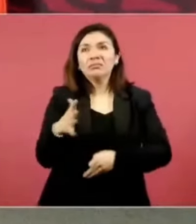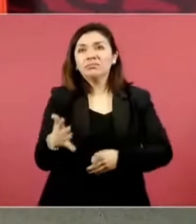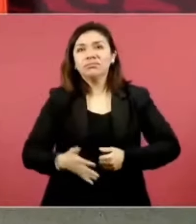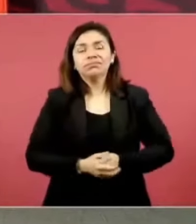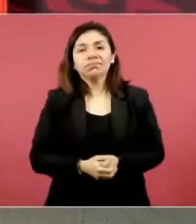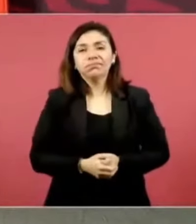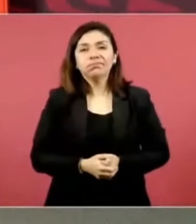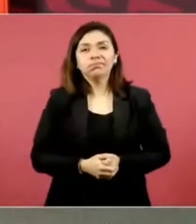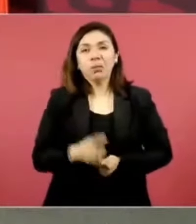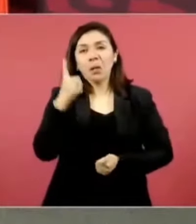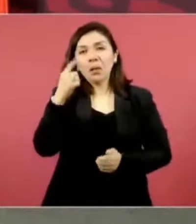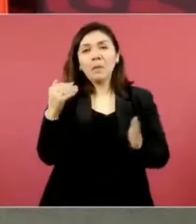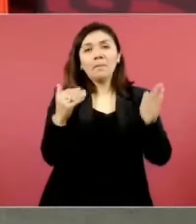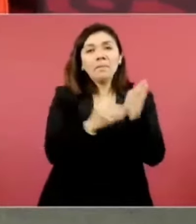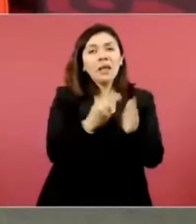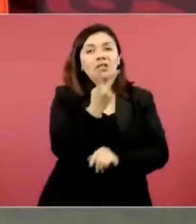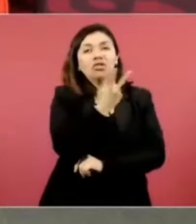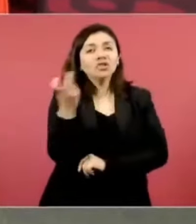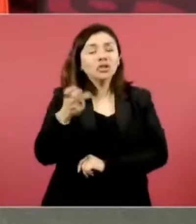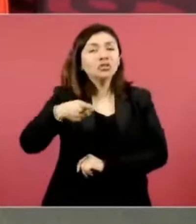mil 200 kilómetros